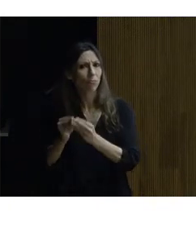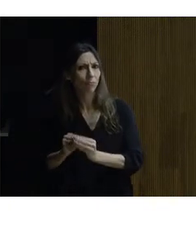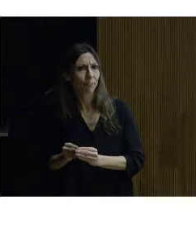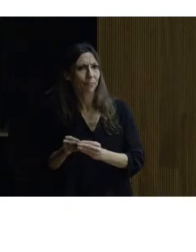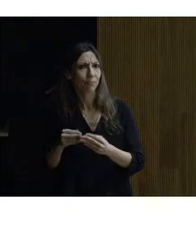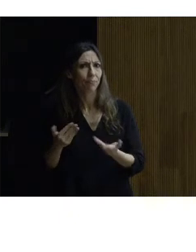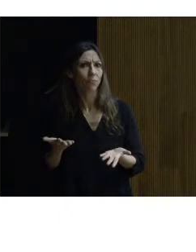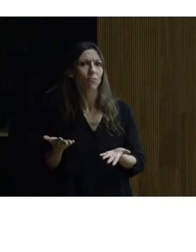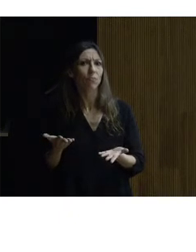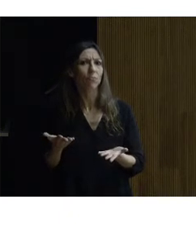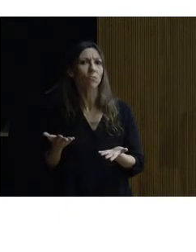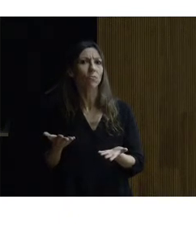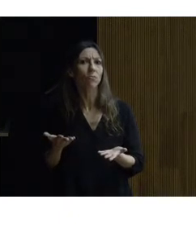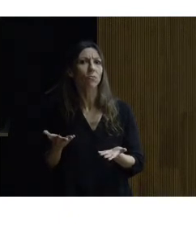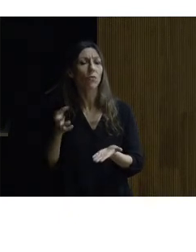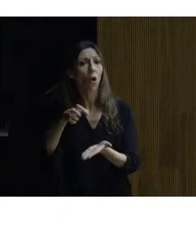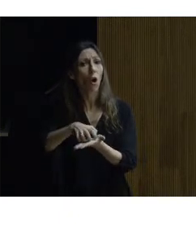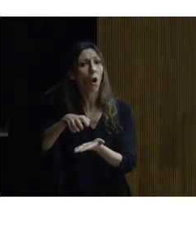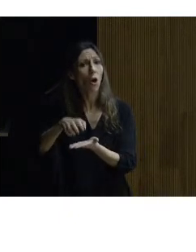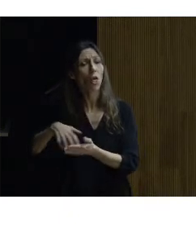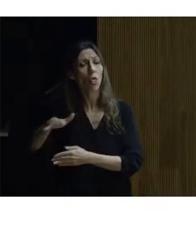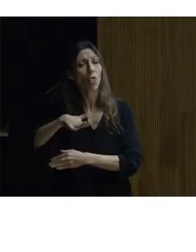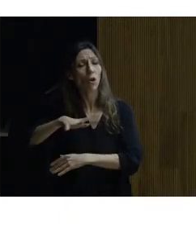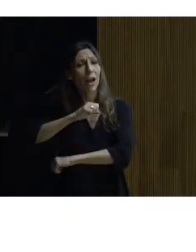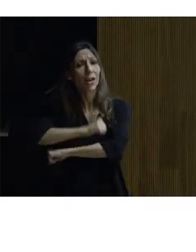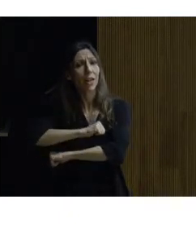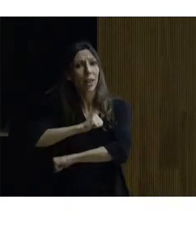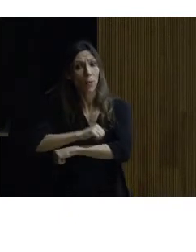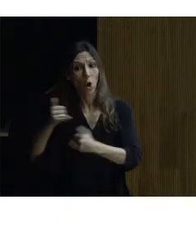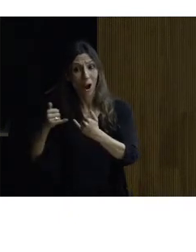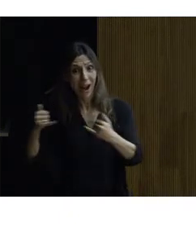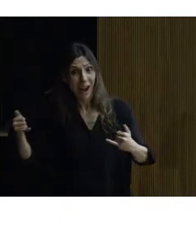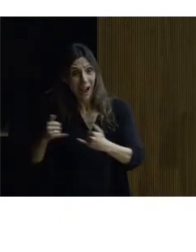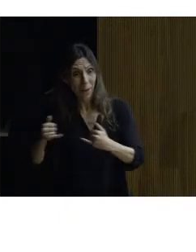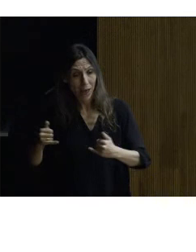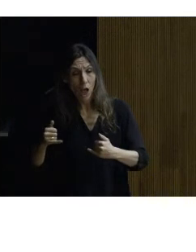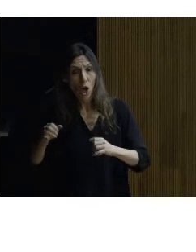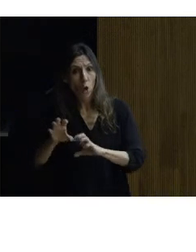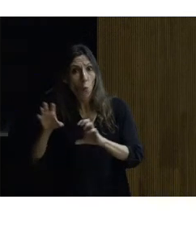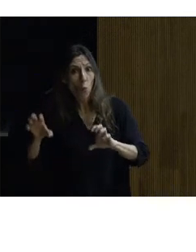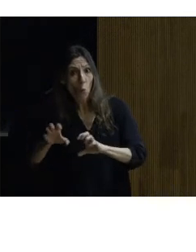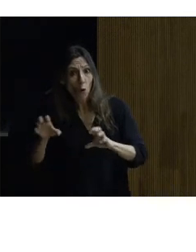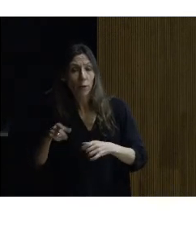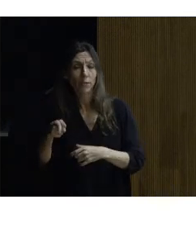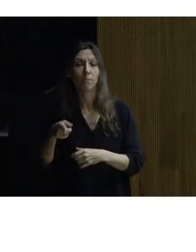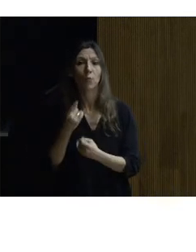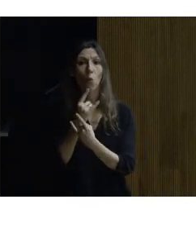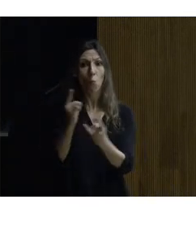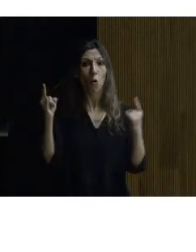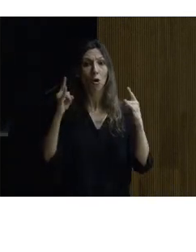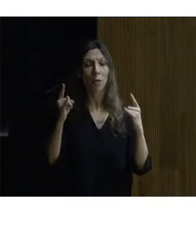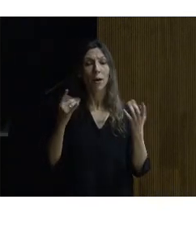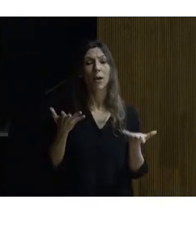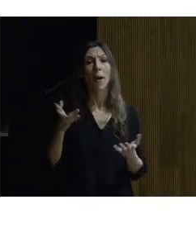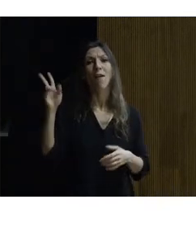colocación en el centro de recepción de visitantes del cableado en los muebles aquí lo que estamos hablando es de un bucle magnético que sirve para